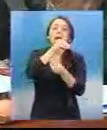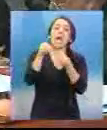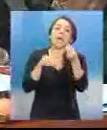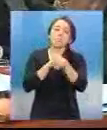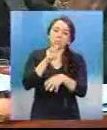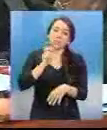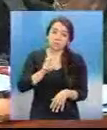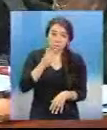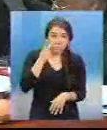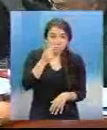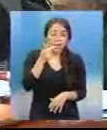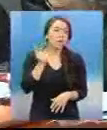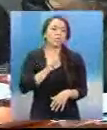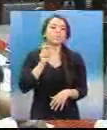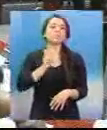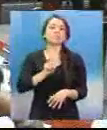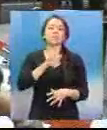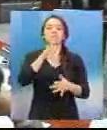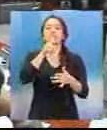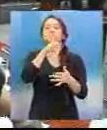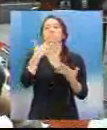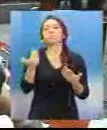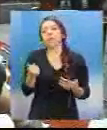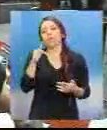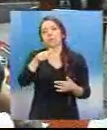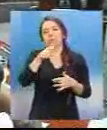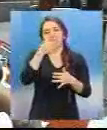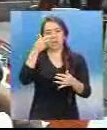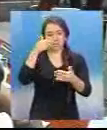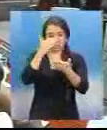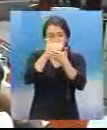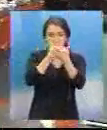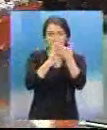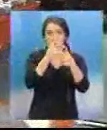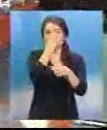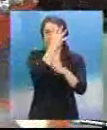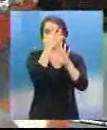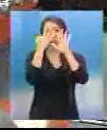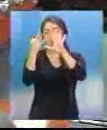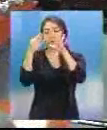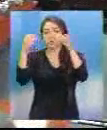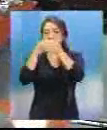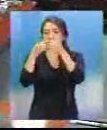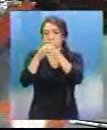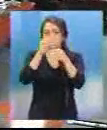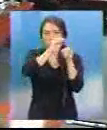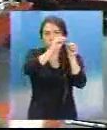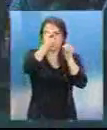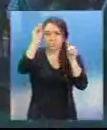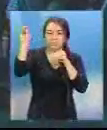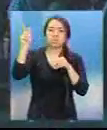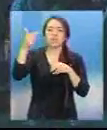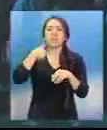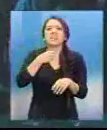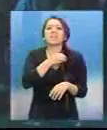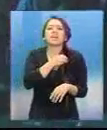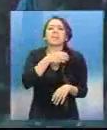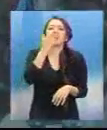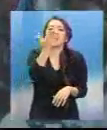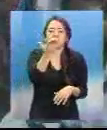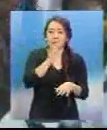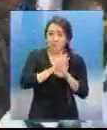delegación afirmó recibirá la propuesta formulada por los 48 cantones que solicitan el reconocimiento de la autoridad